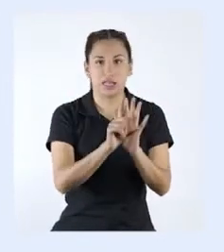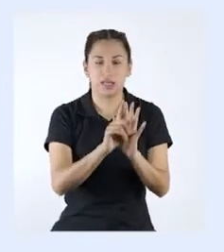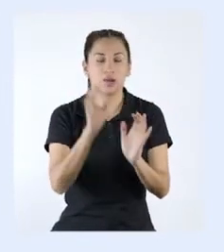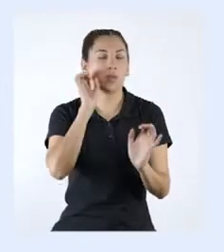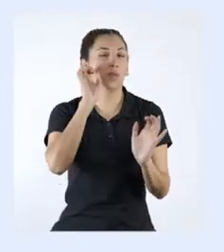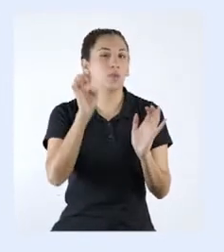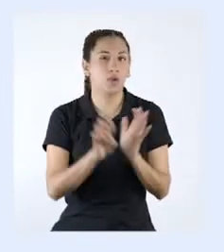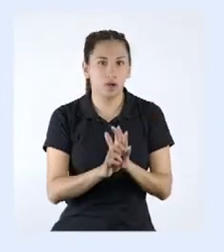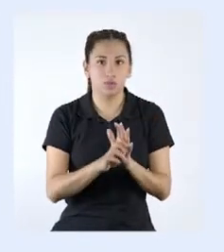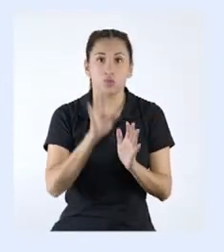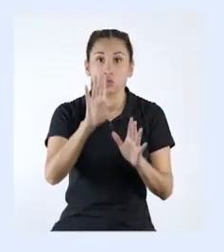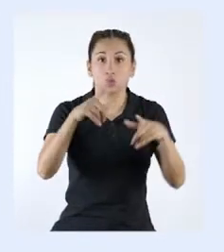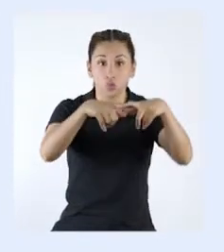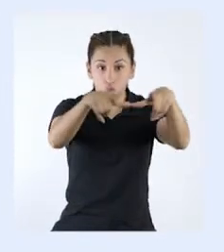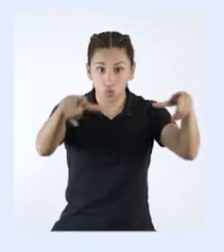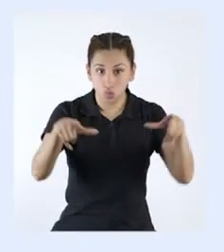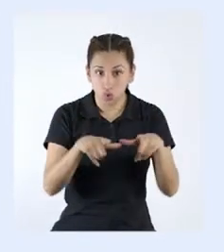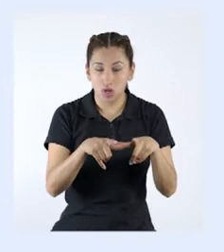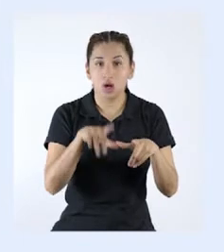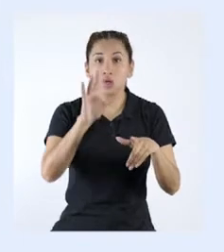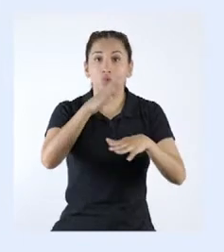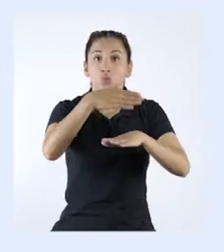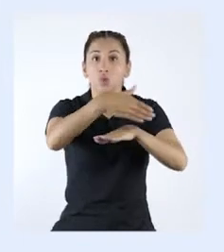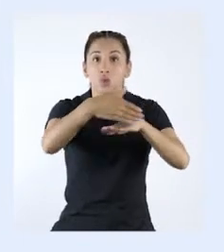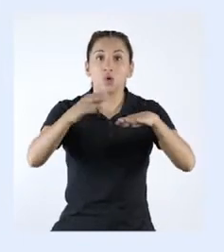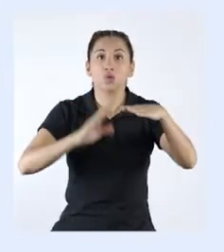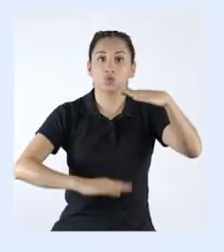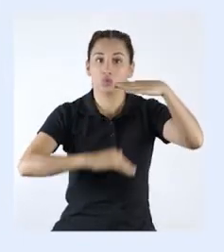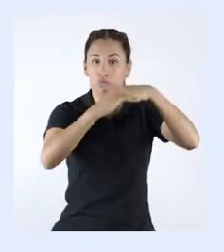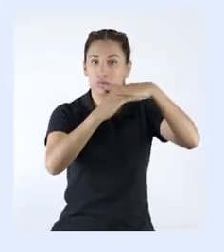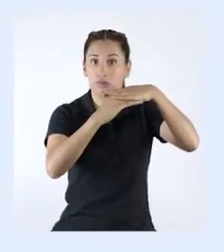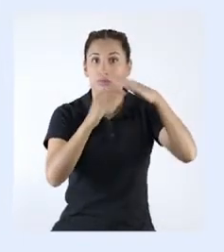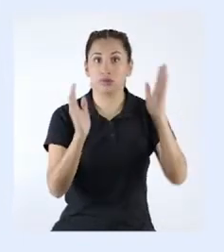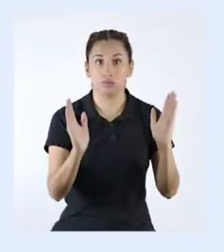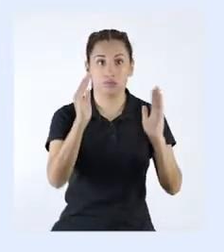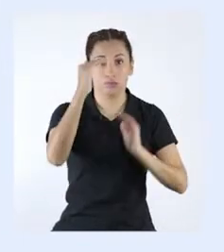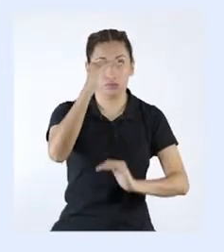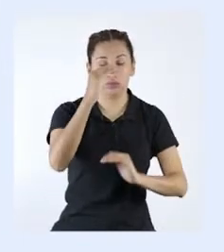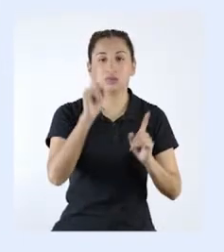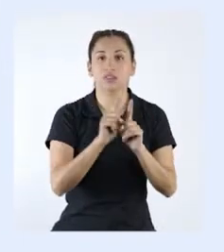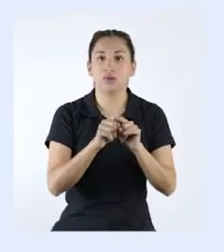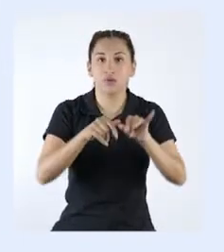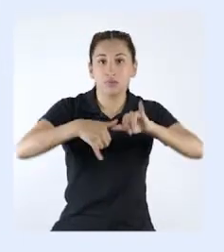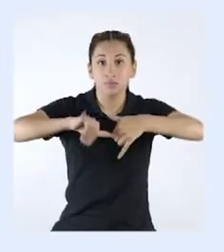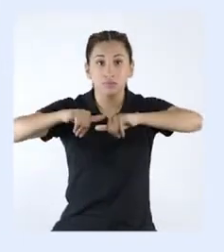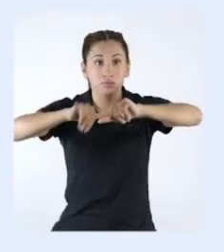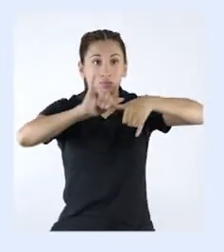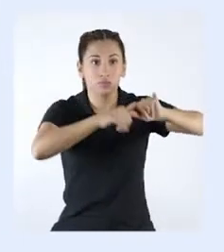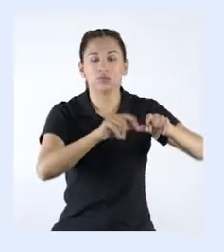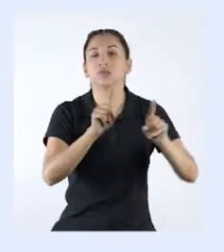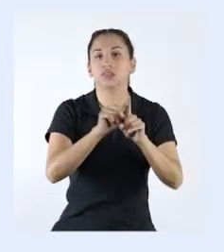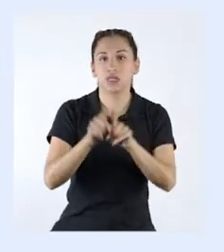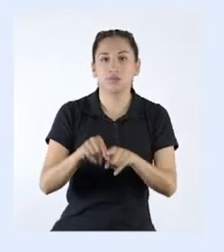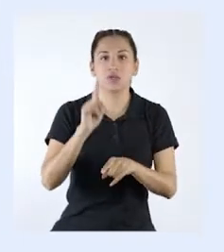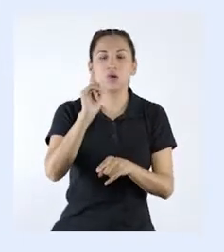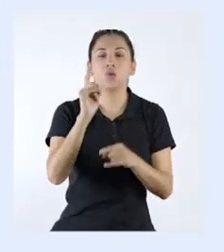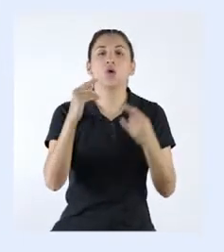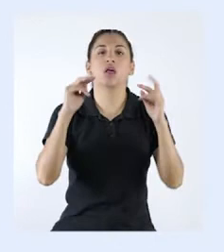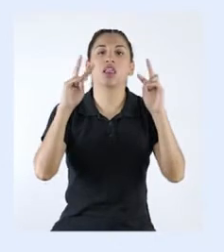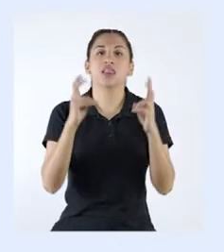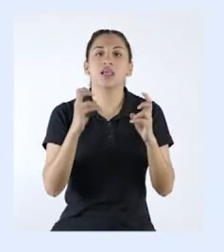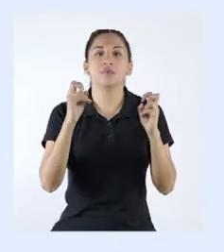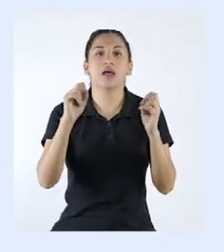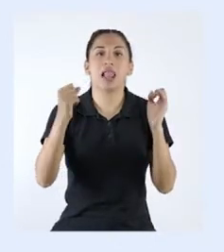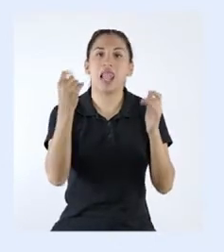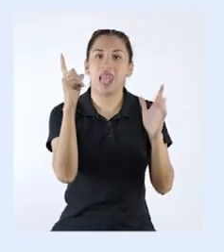definidas. Es decir, su ubicación, sus límites y su extensión están claramente establecidos a través